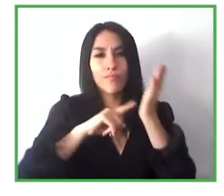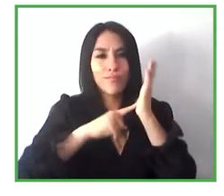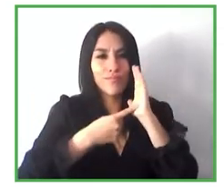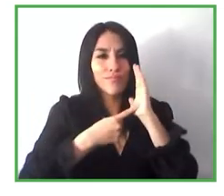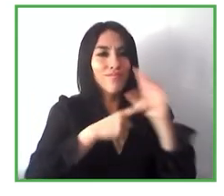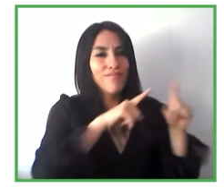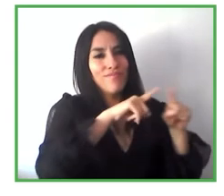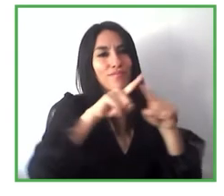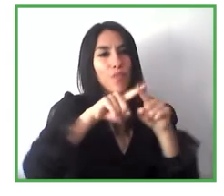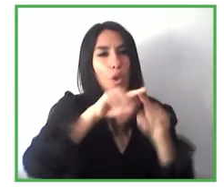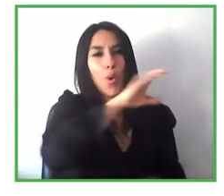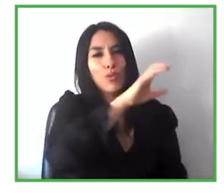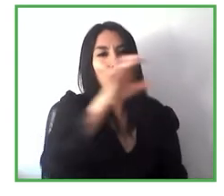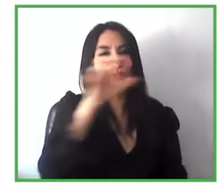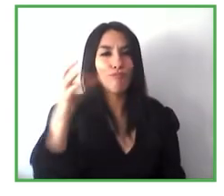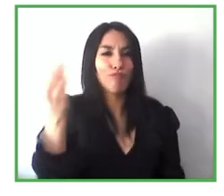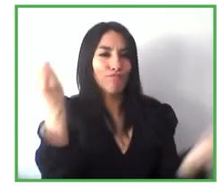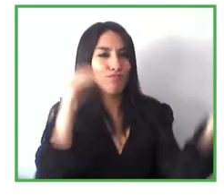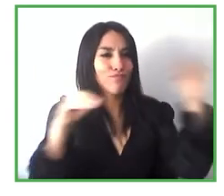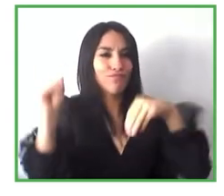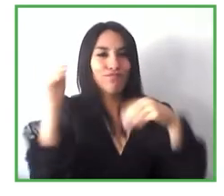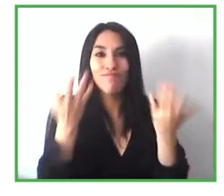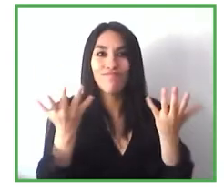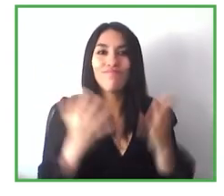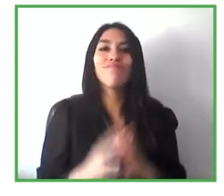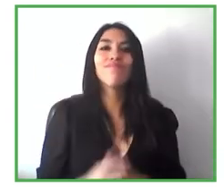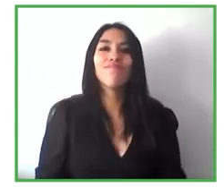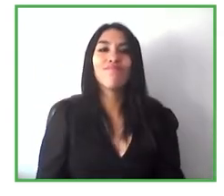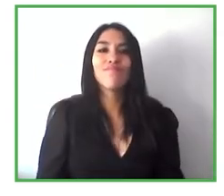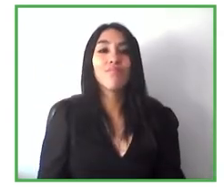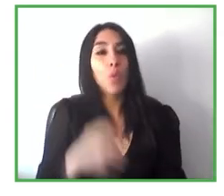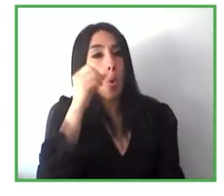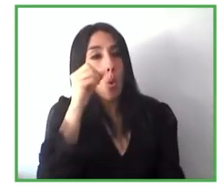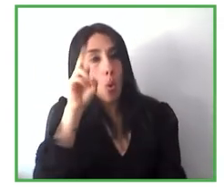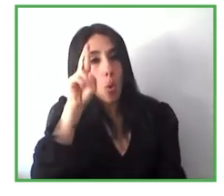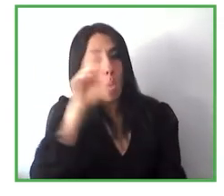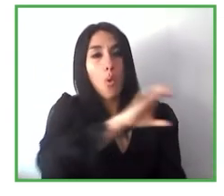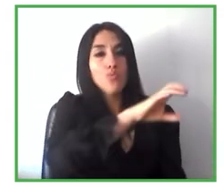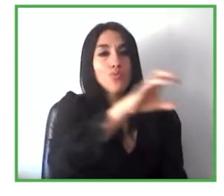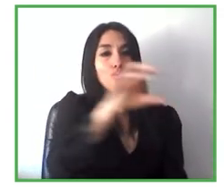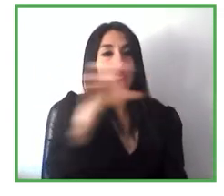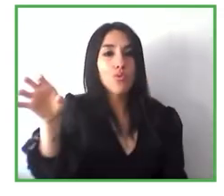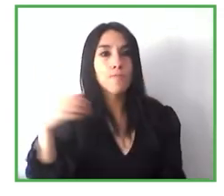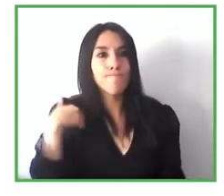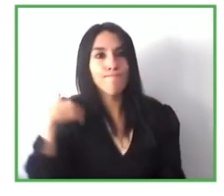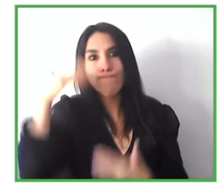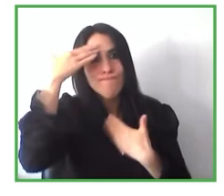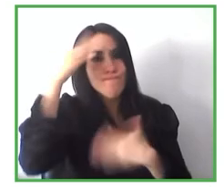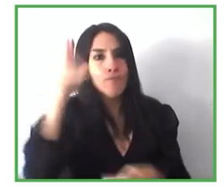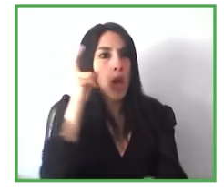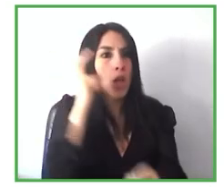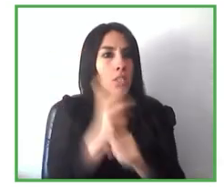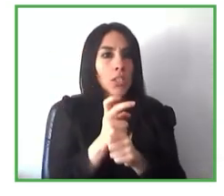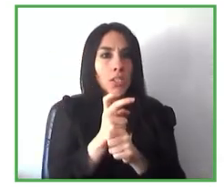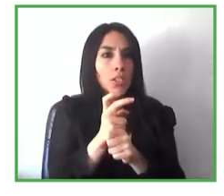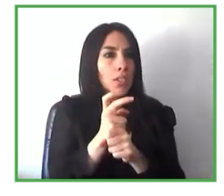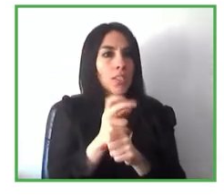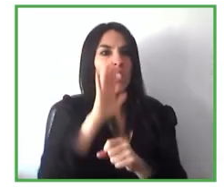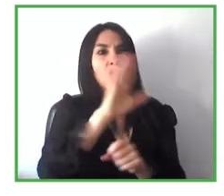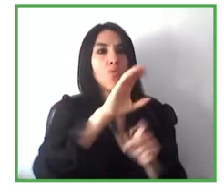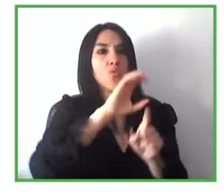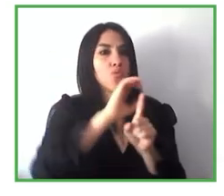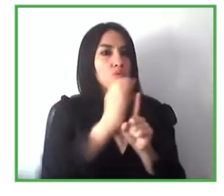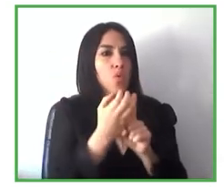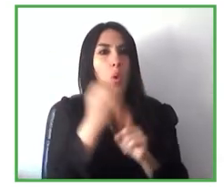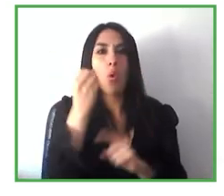van a tener dificultades perdón no dificultades sino diferencias culturales o sociales significativas